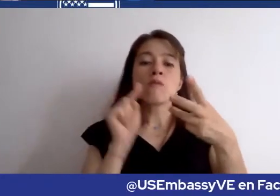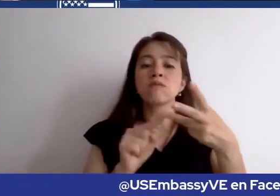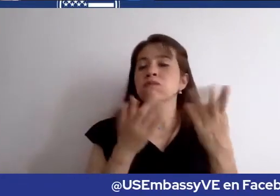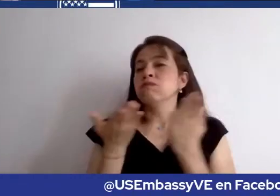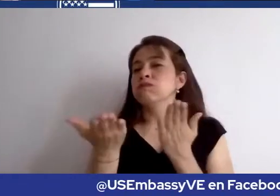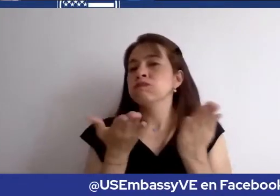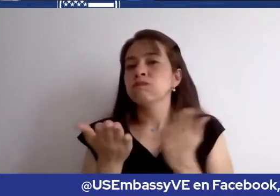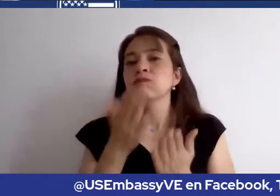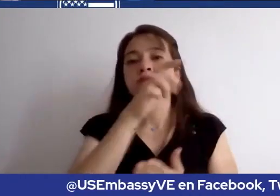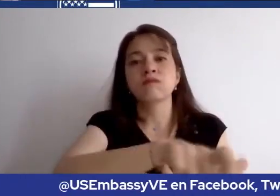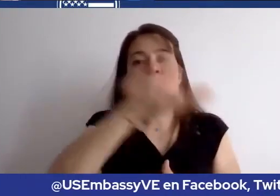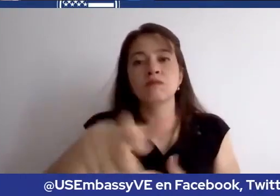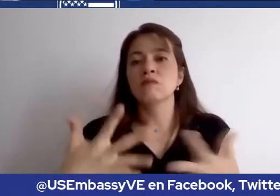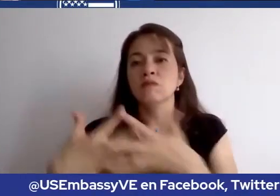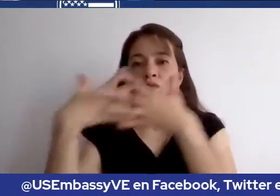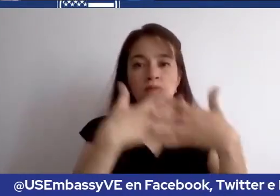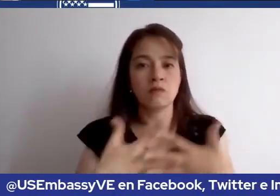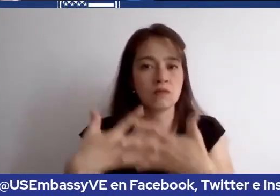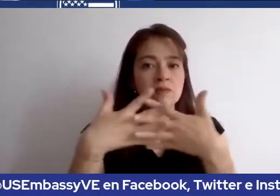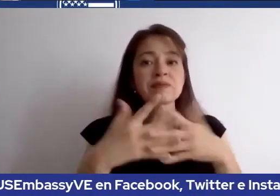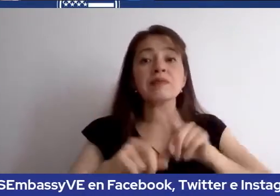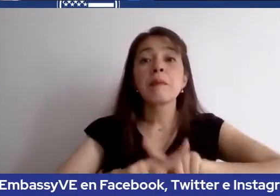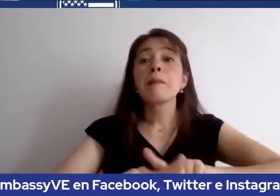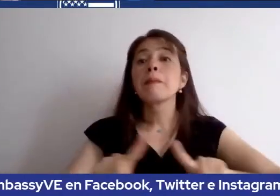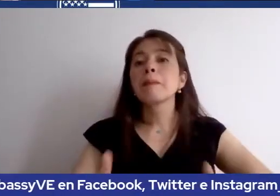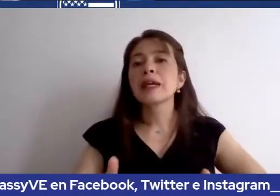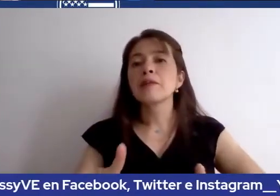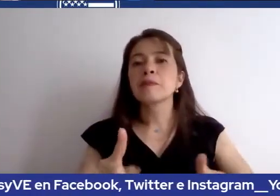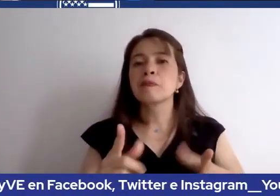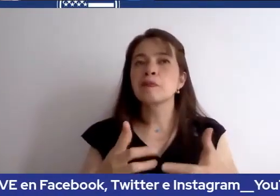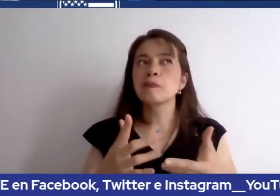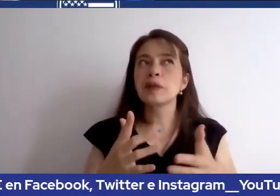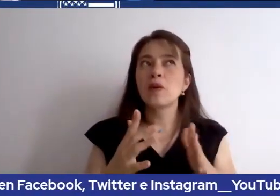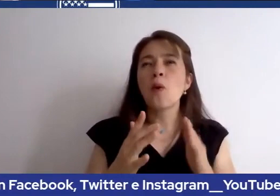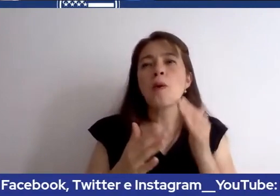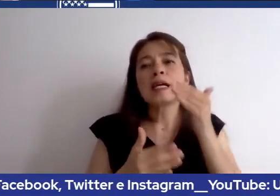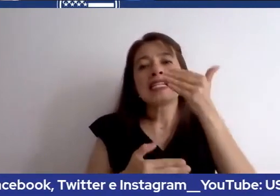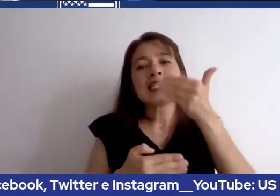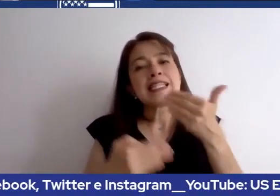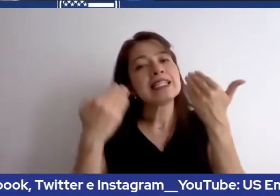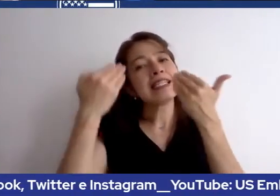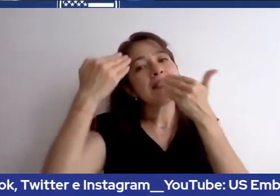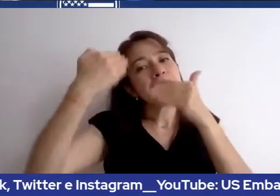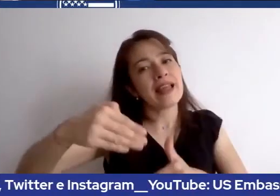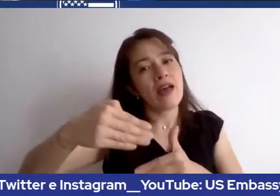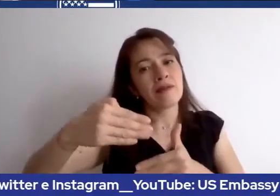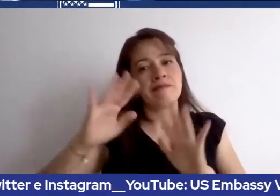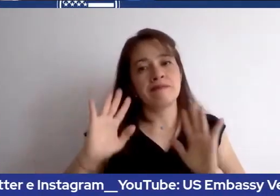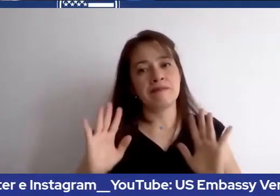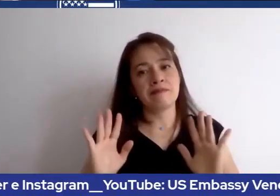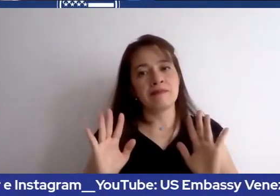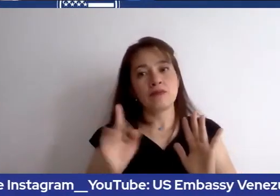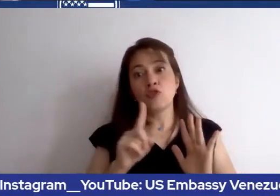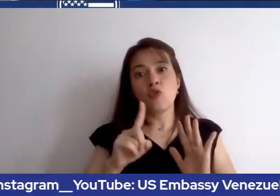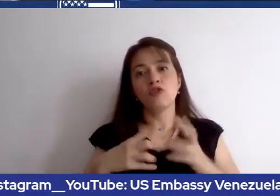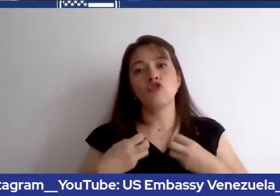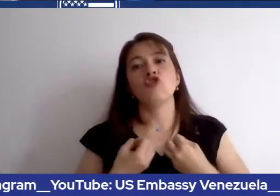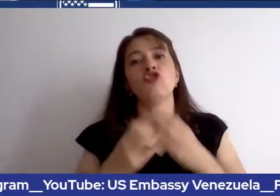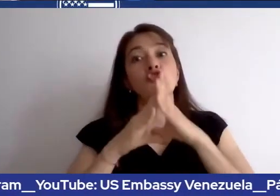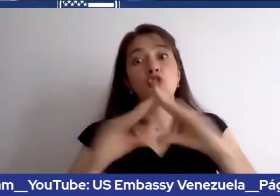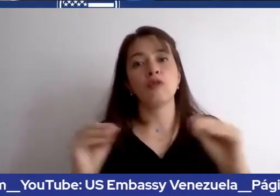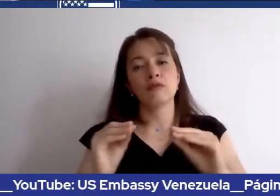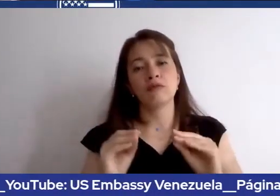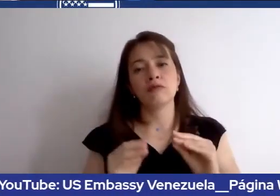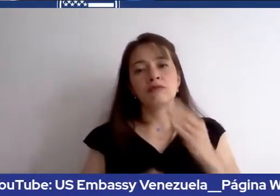ciudadanos estadounidenses pero en un de una manera limitada en el caso de las